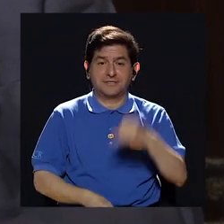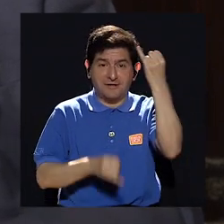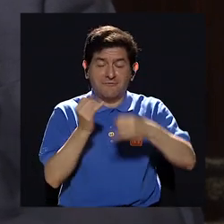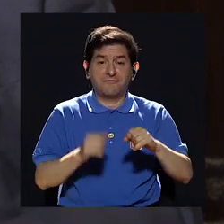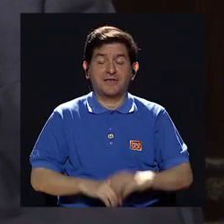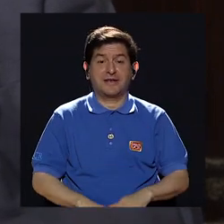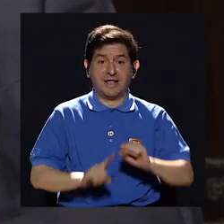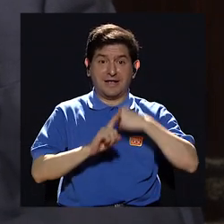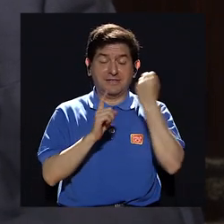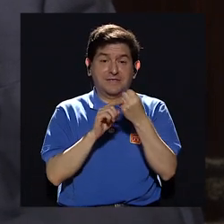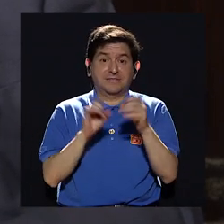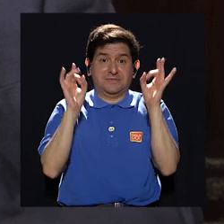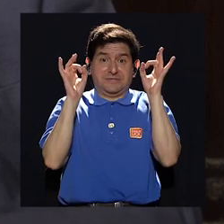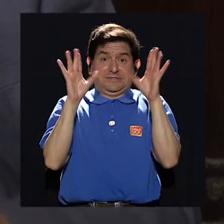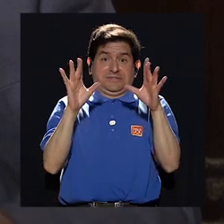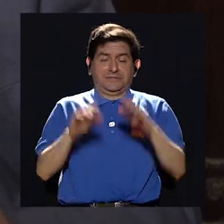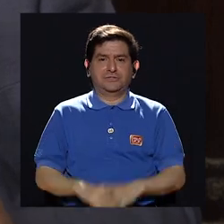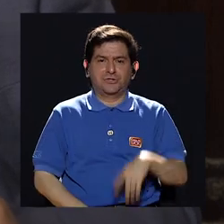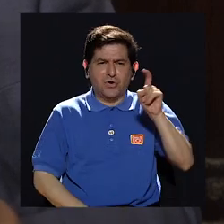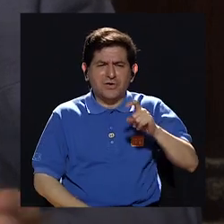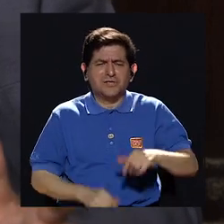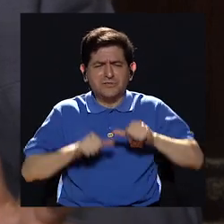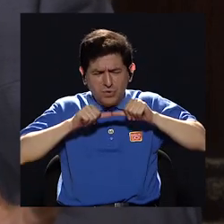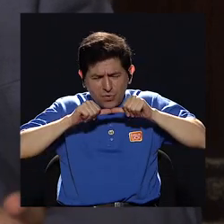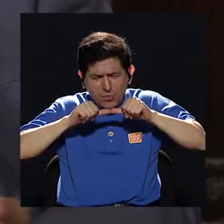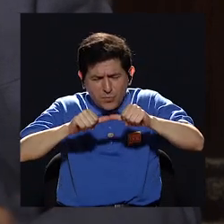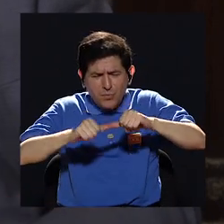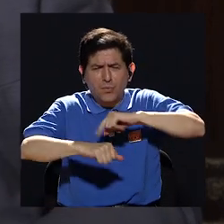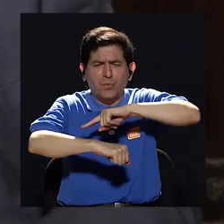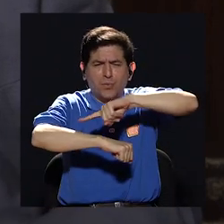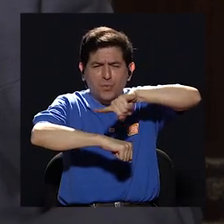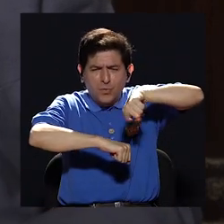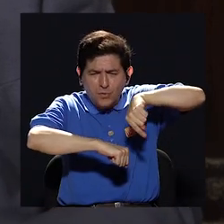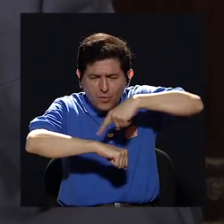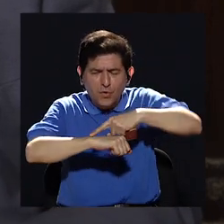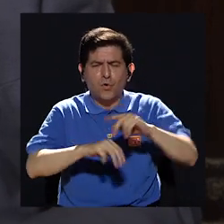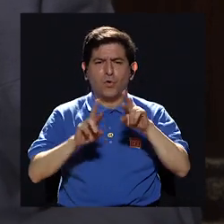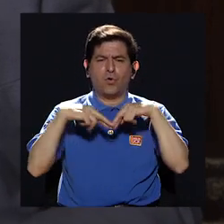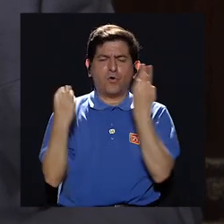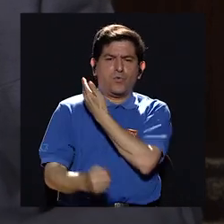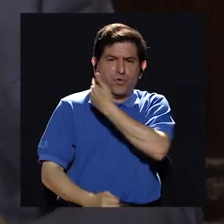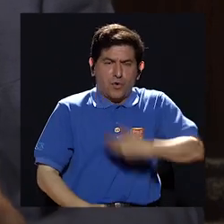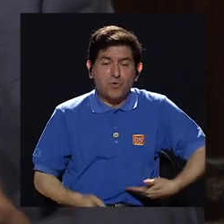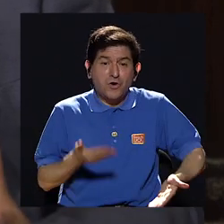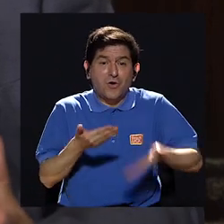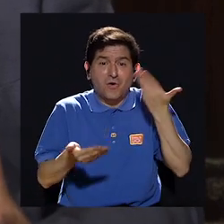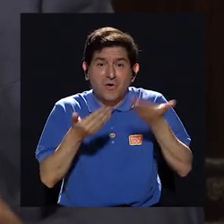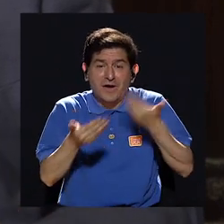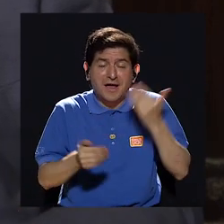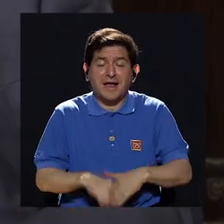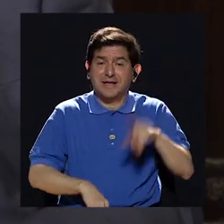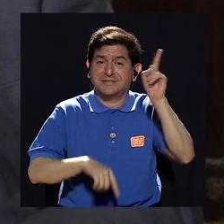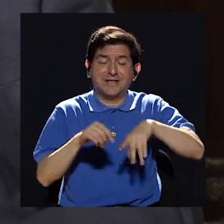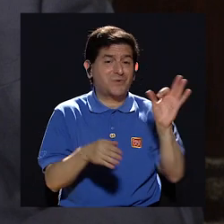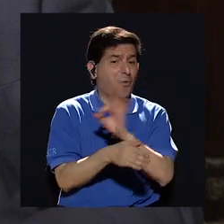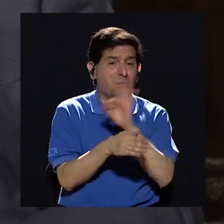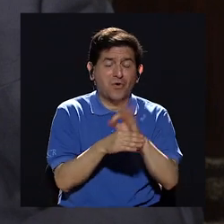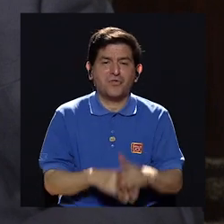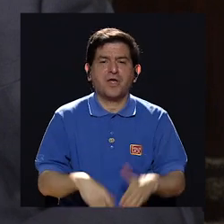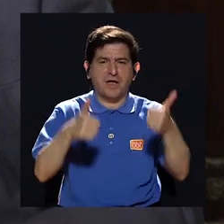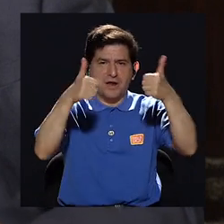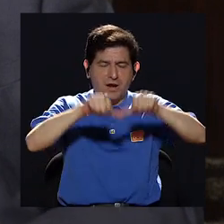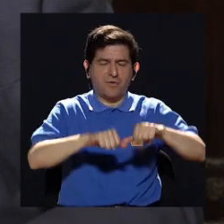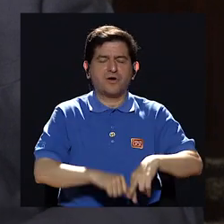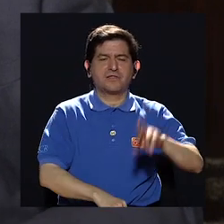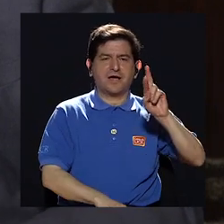requirió de una prolongadísima sesión de presidentes que estuvo a punto de ser malograda por los